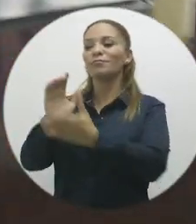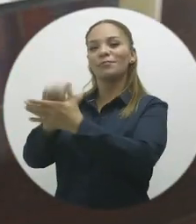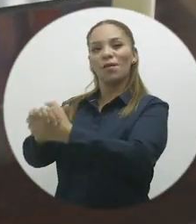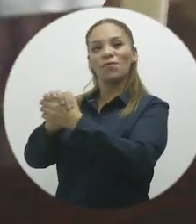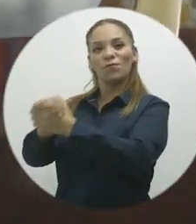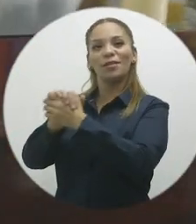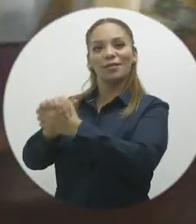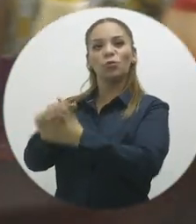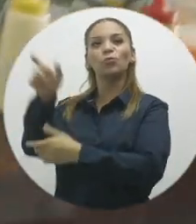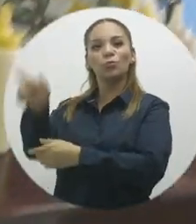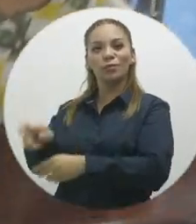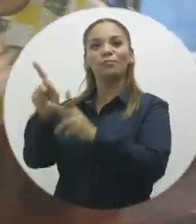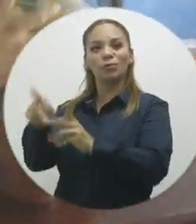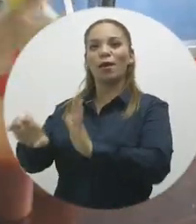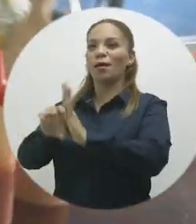una felicidad